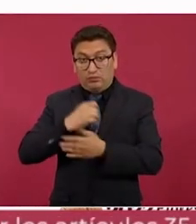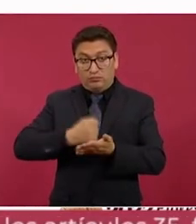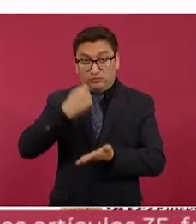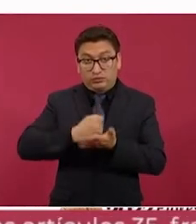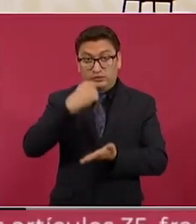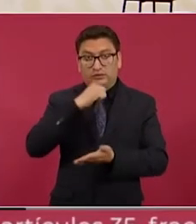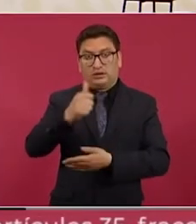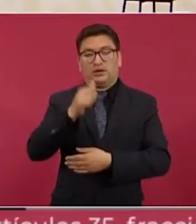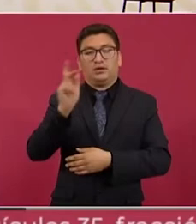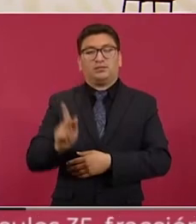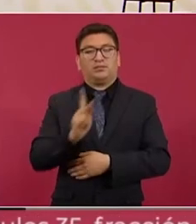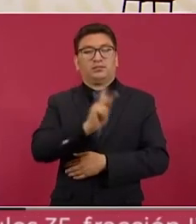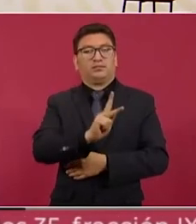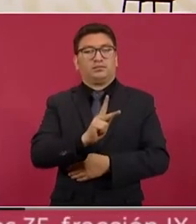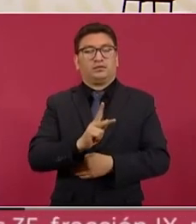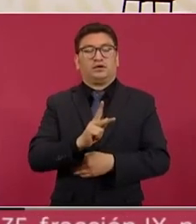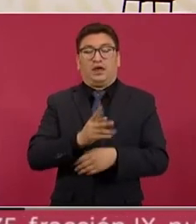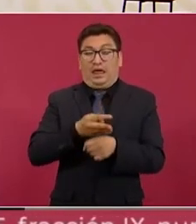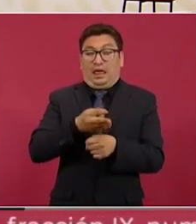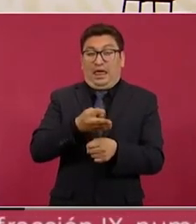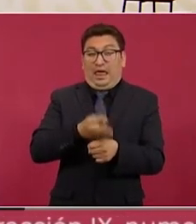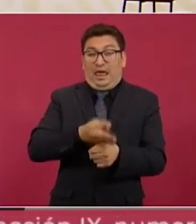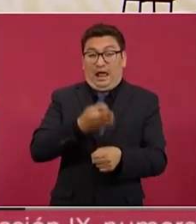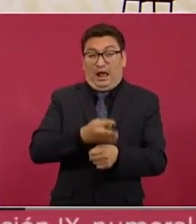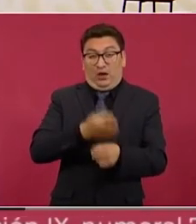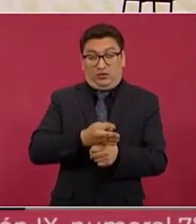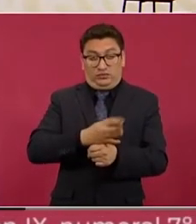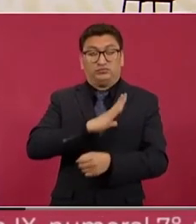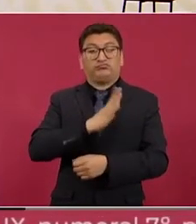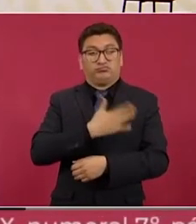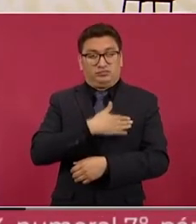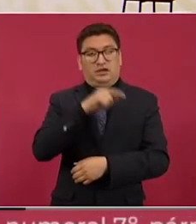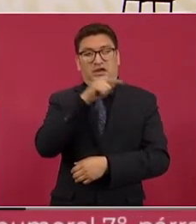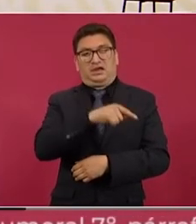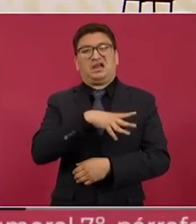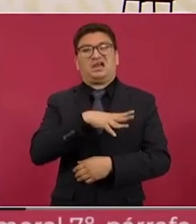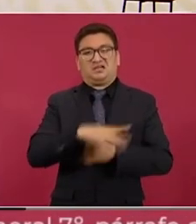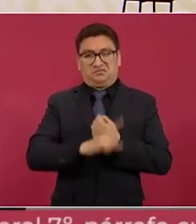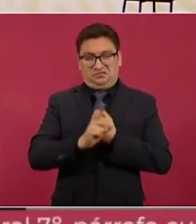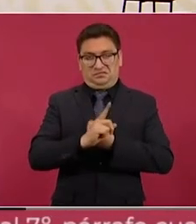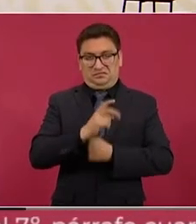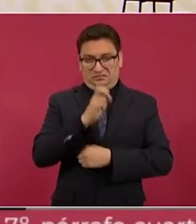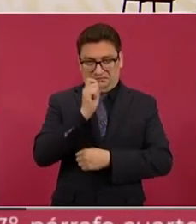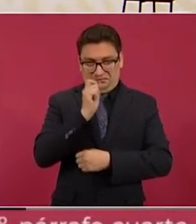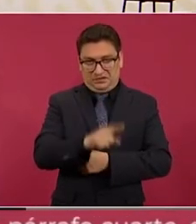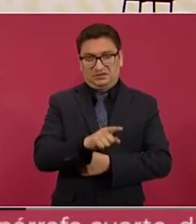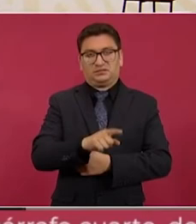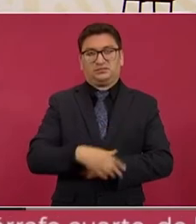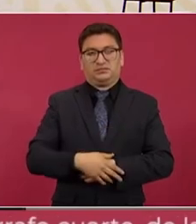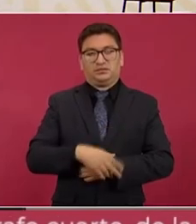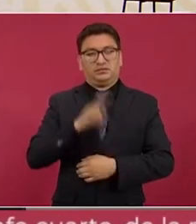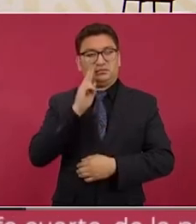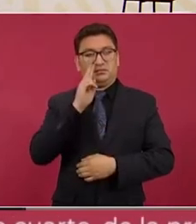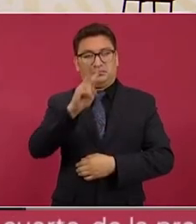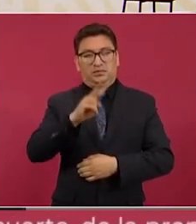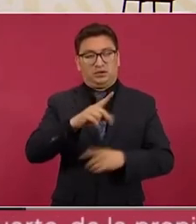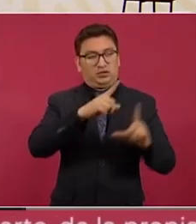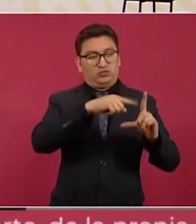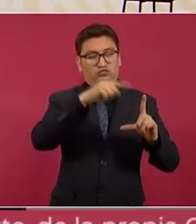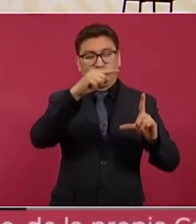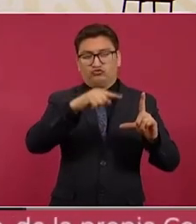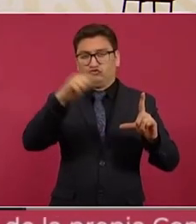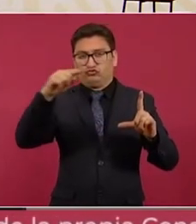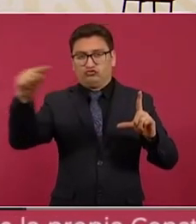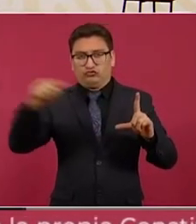pasar lo que en este momento le pasa a España. Aquí vemos la gráfica, es clarísima,